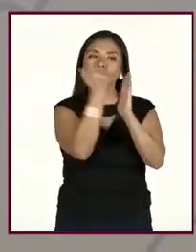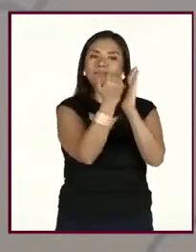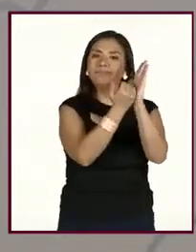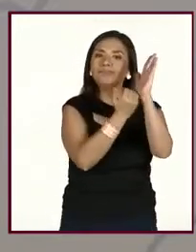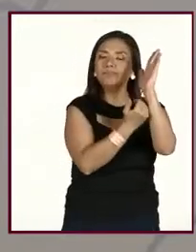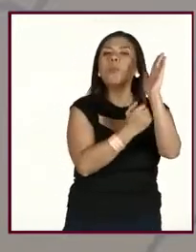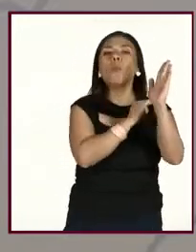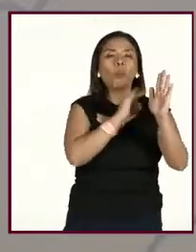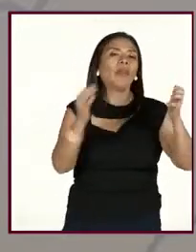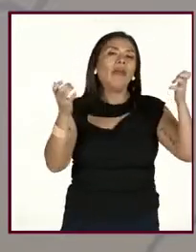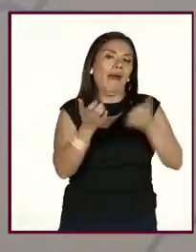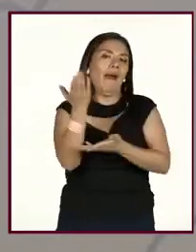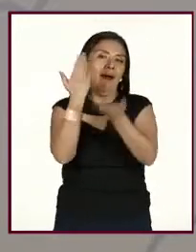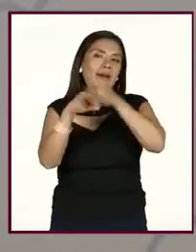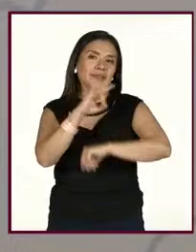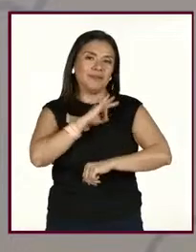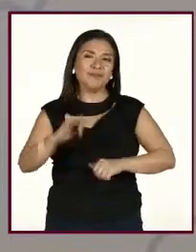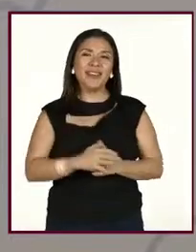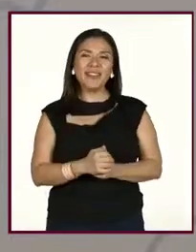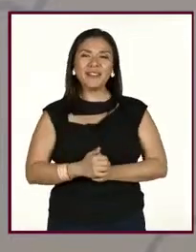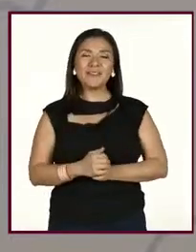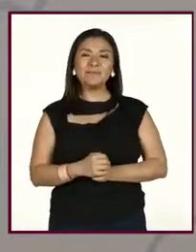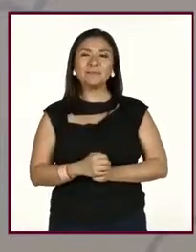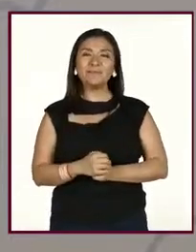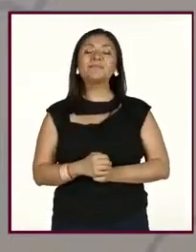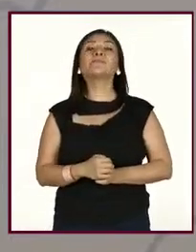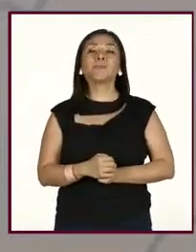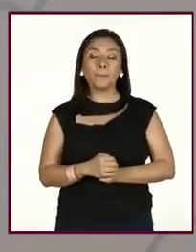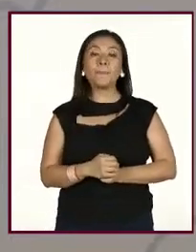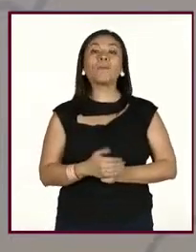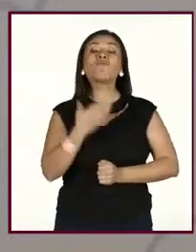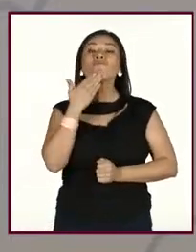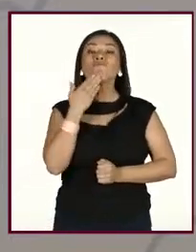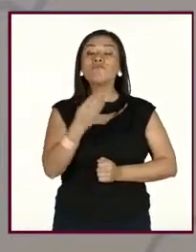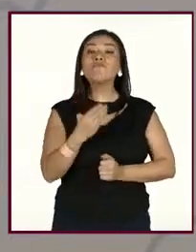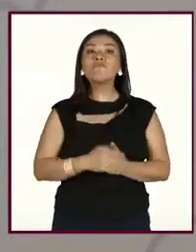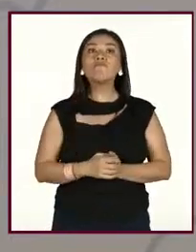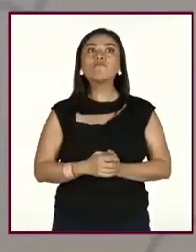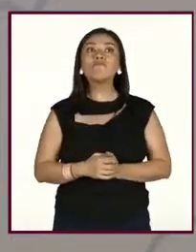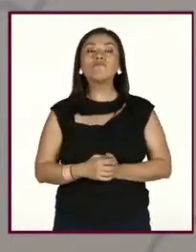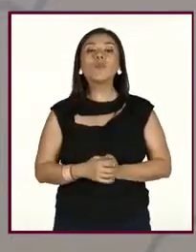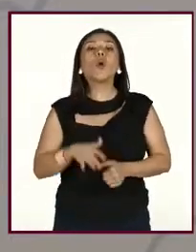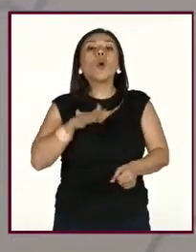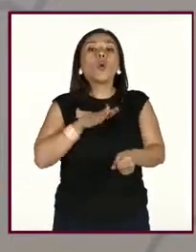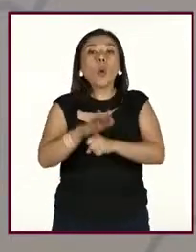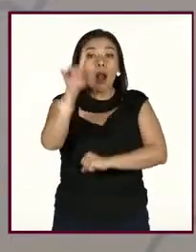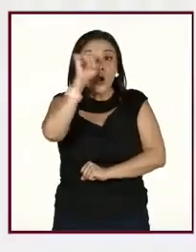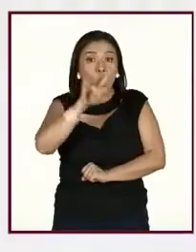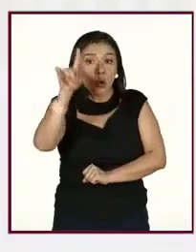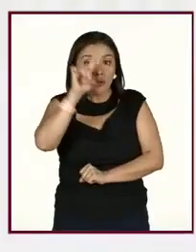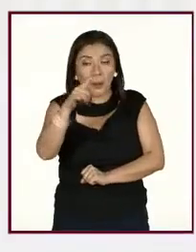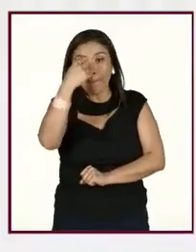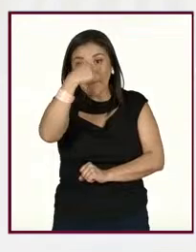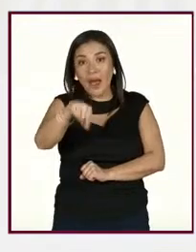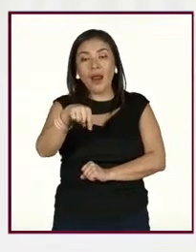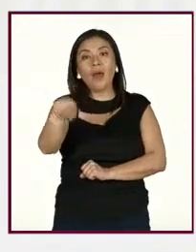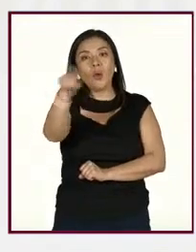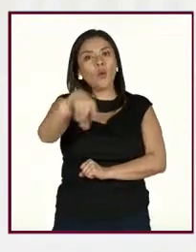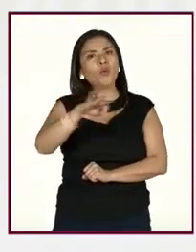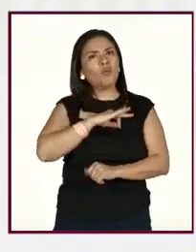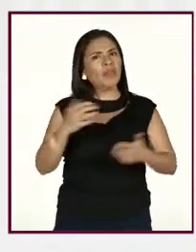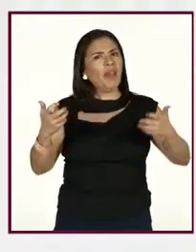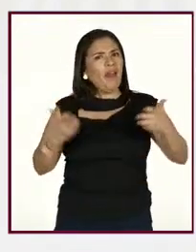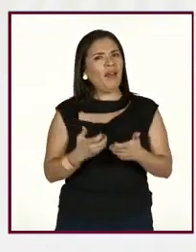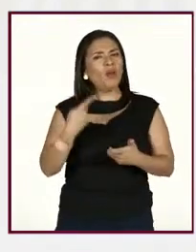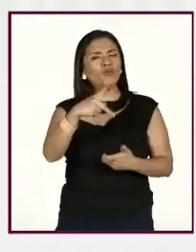lograrlo. Entonces, bueno, aquí les voy a mencionar algunas recomendaciones para llevar a